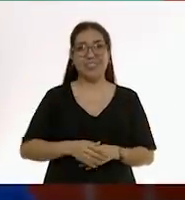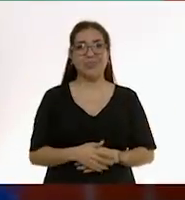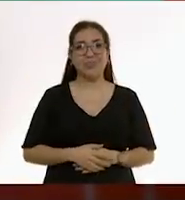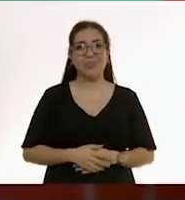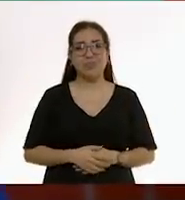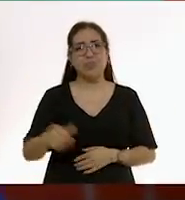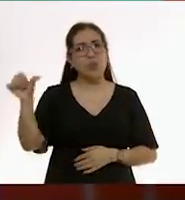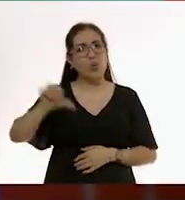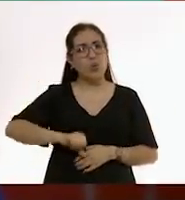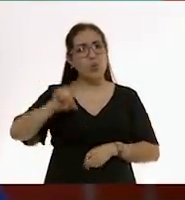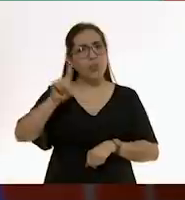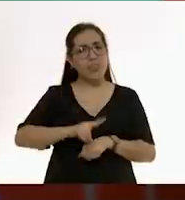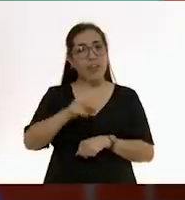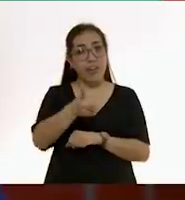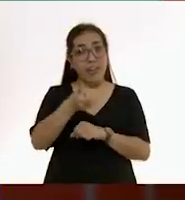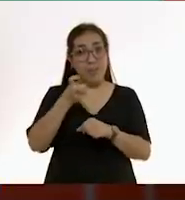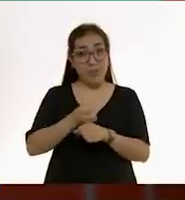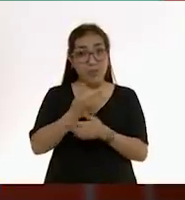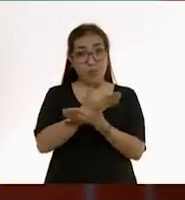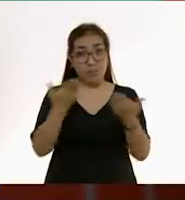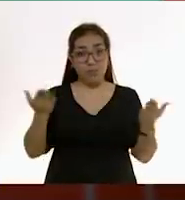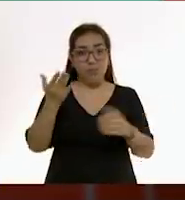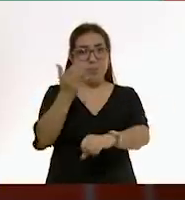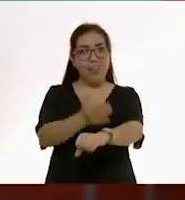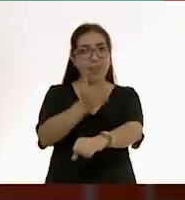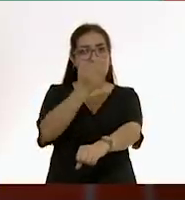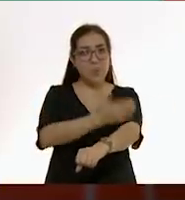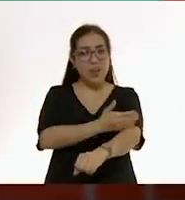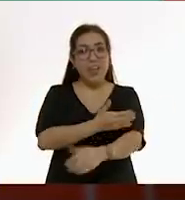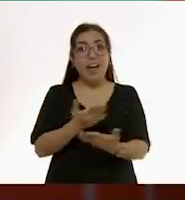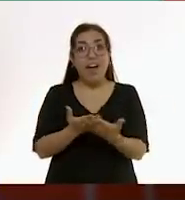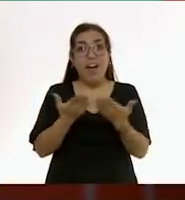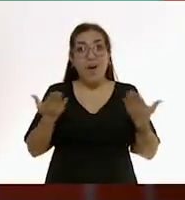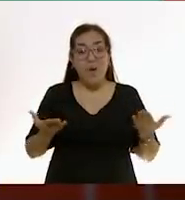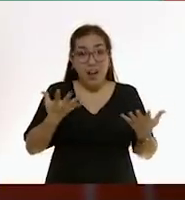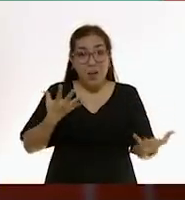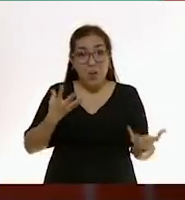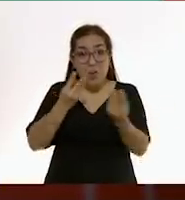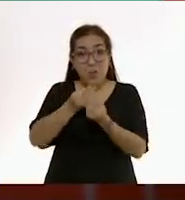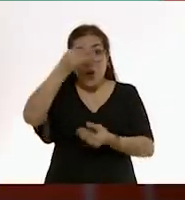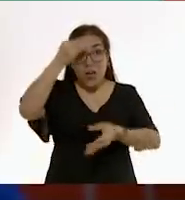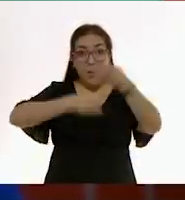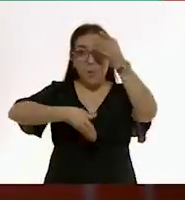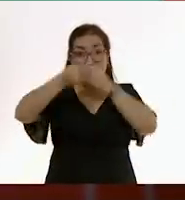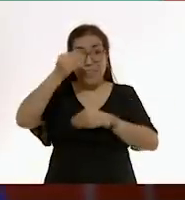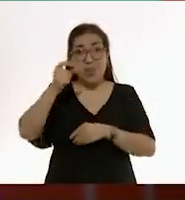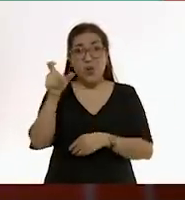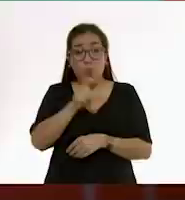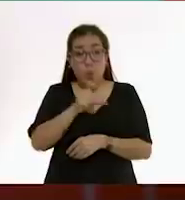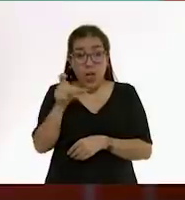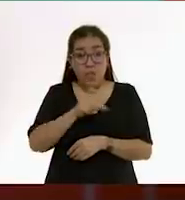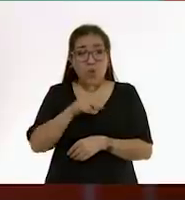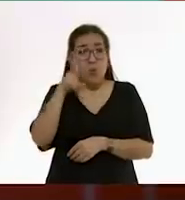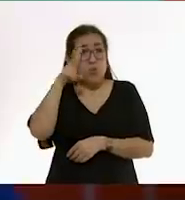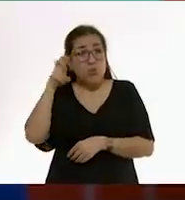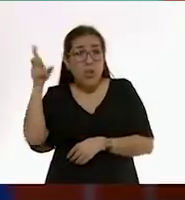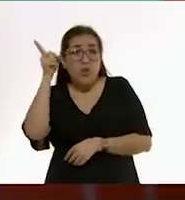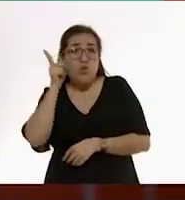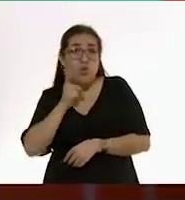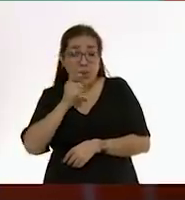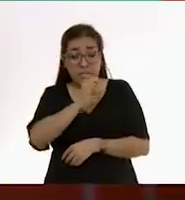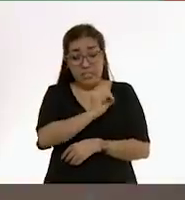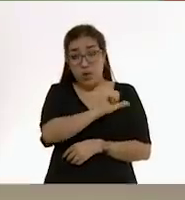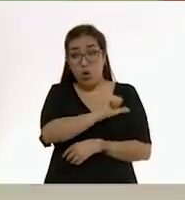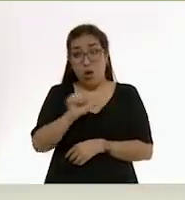El día de hoy vengo a invitarles a que me acompañen a descubrir juntos la importancia del sueño en el desarrollo y el aprendizaje de los bebés de